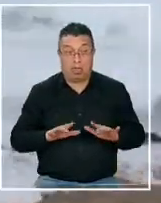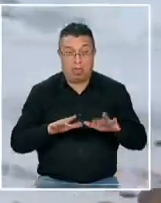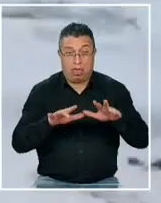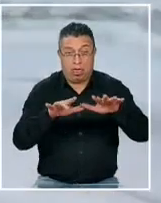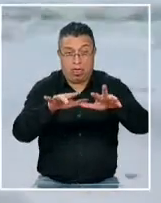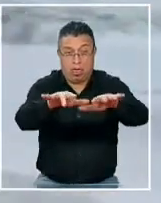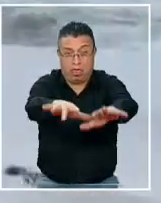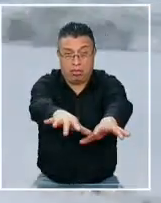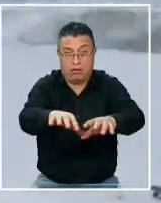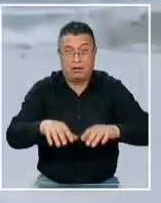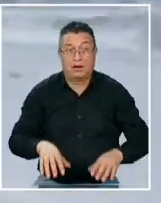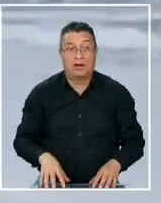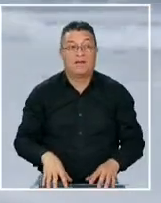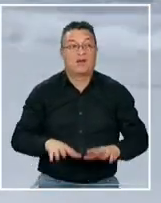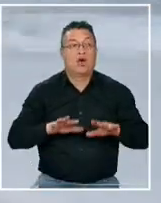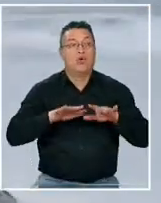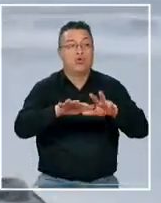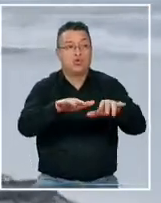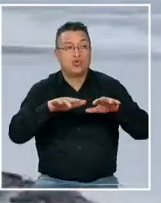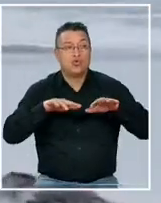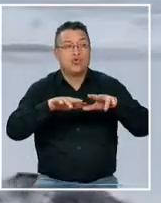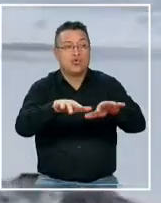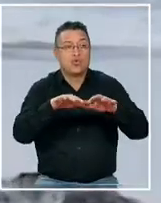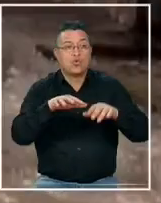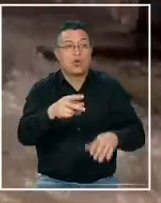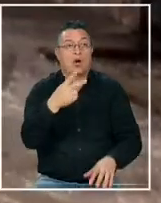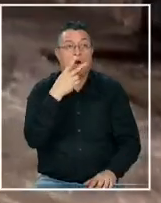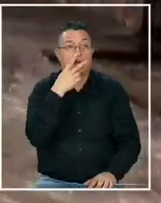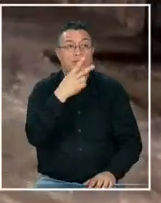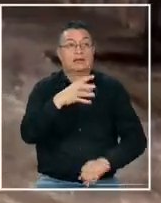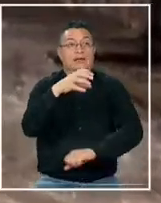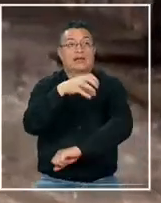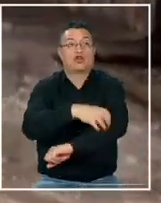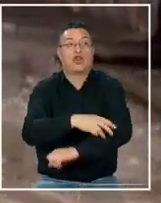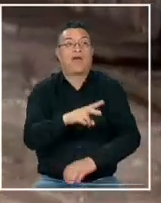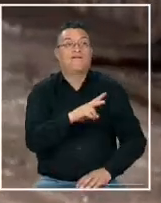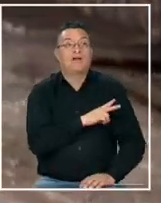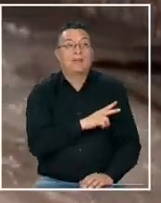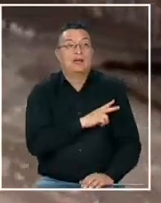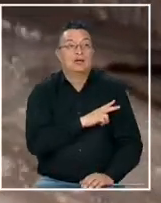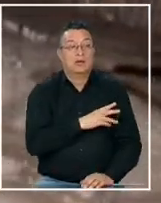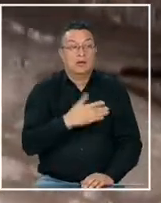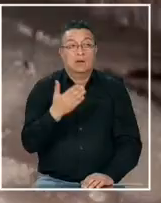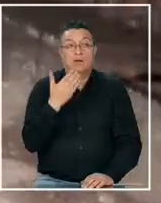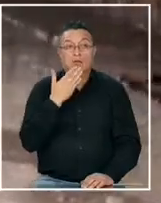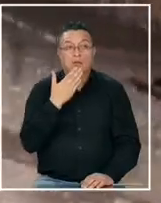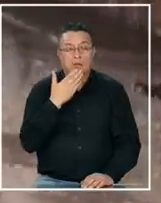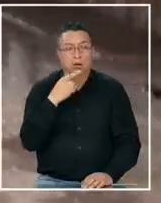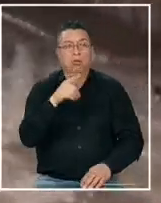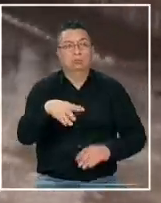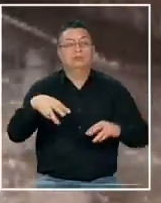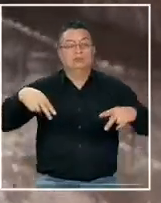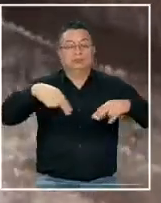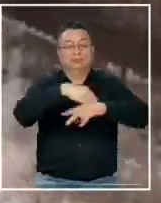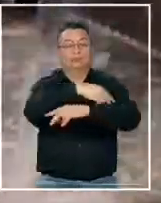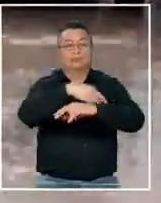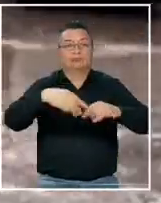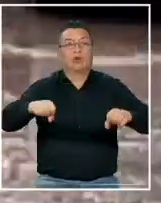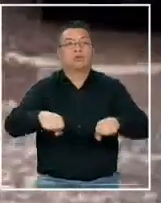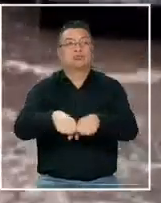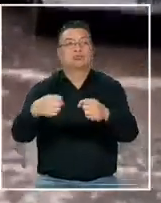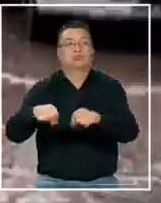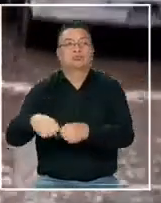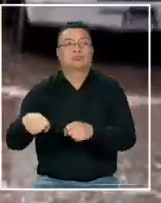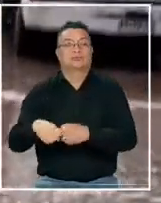marejadas tren de olas que se hizo sentir con fuerza en la región de Valparaíso y que incluso arrasó con el paseo peatonal